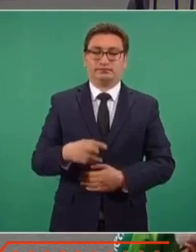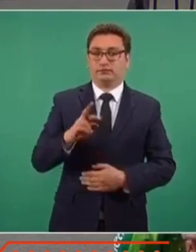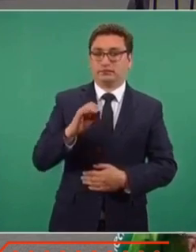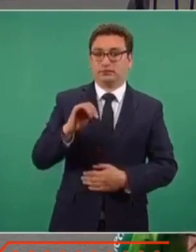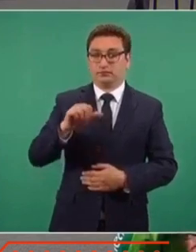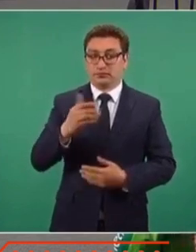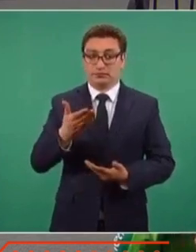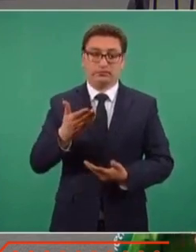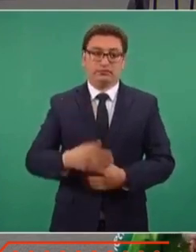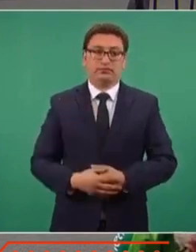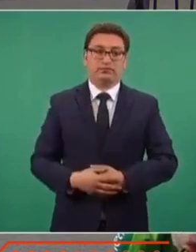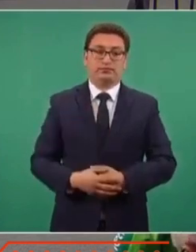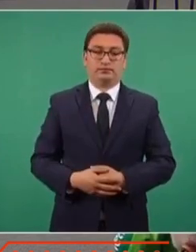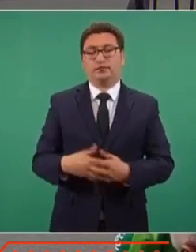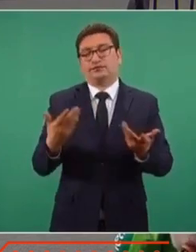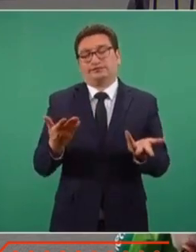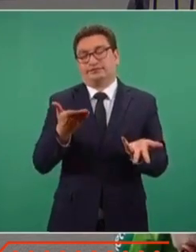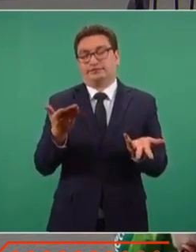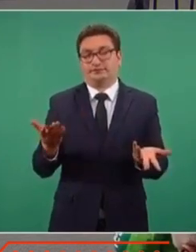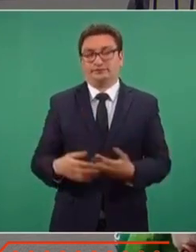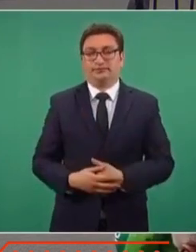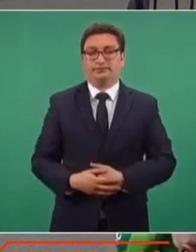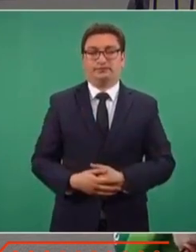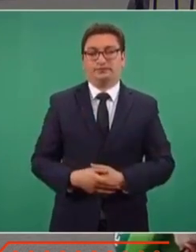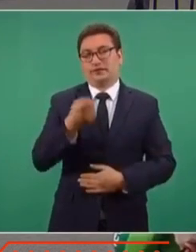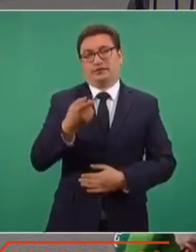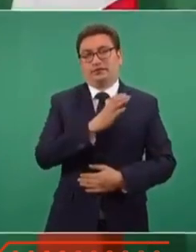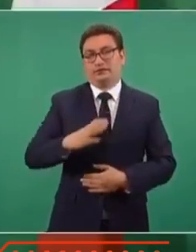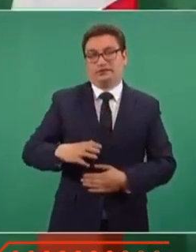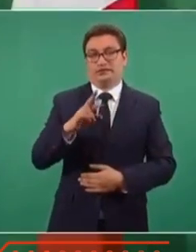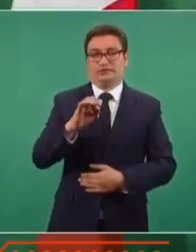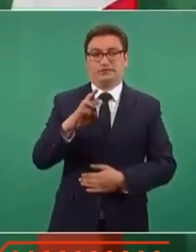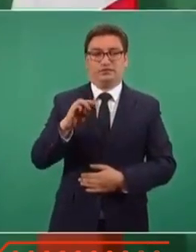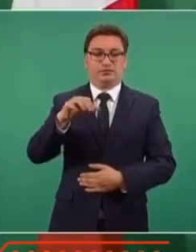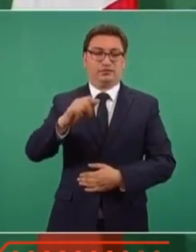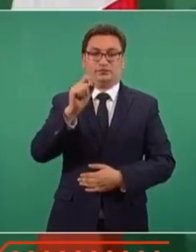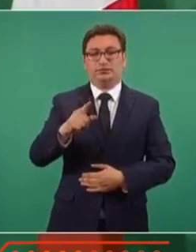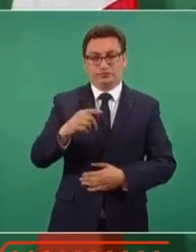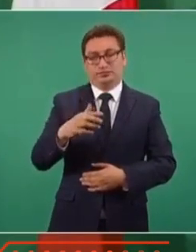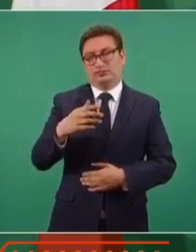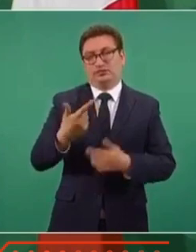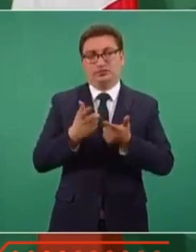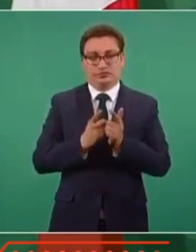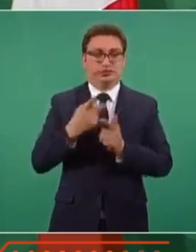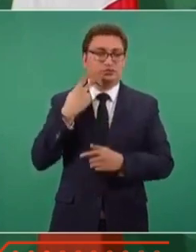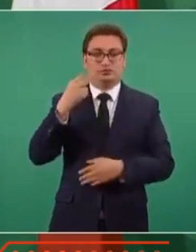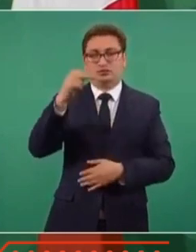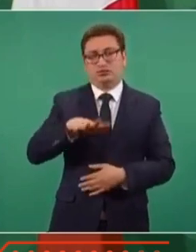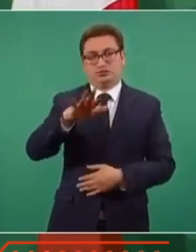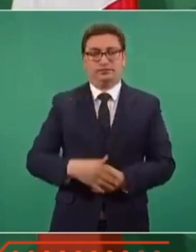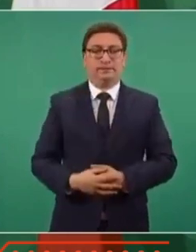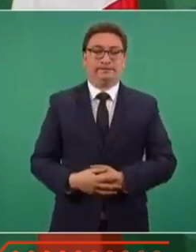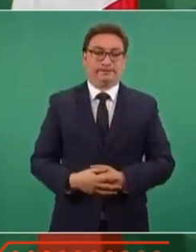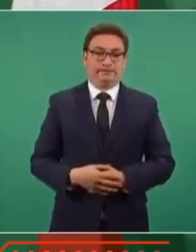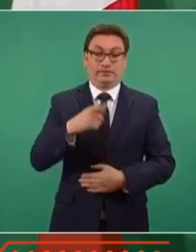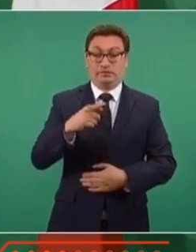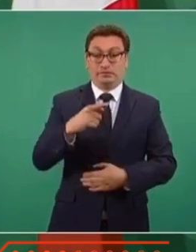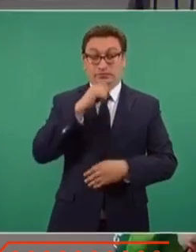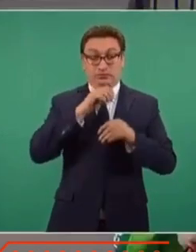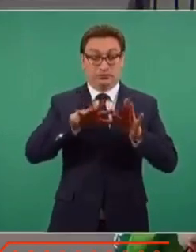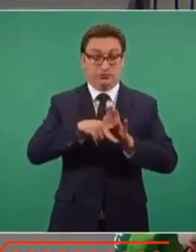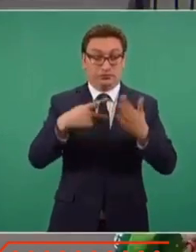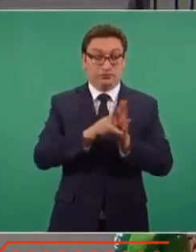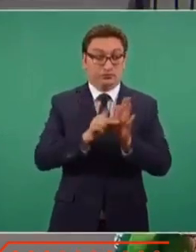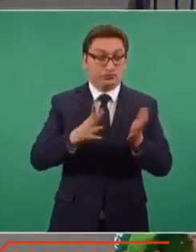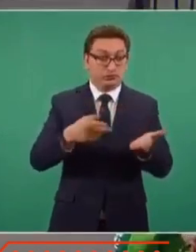¿Reforma? Pues es que es candidato de Reforma, del Partido de Reforma, del Partido del Norte. ¿Y le dio primera plana?